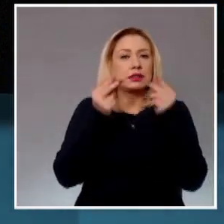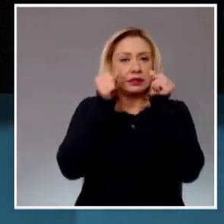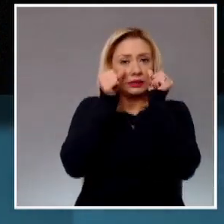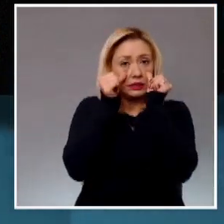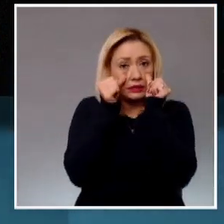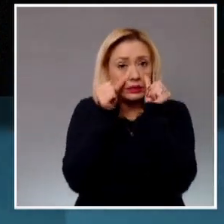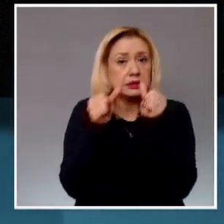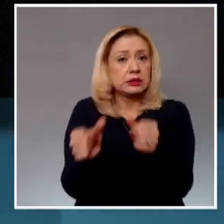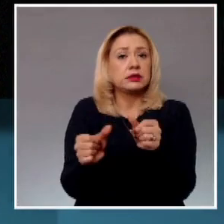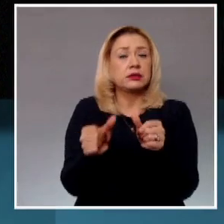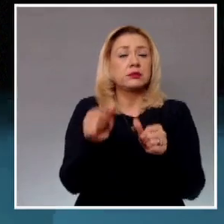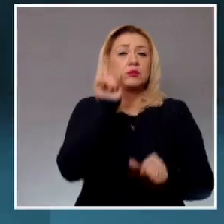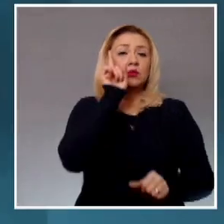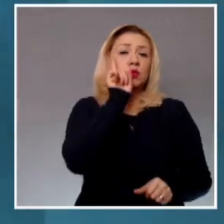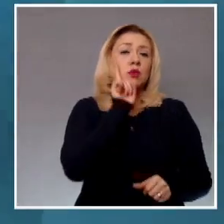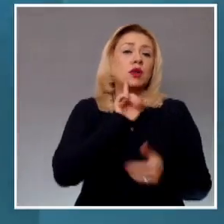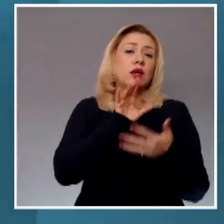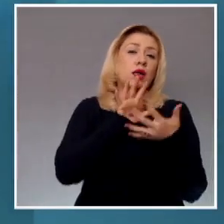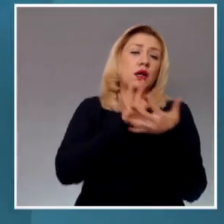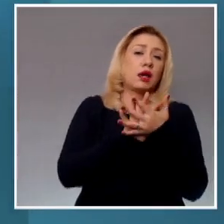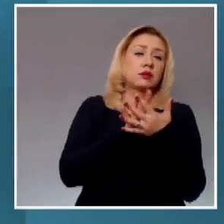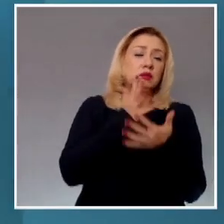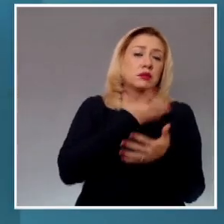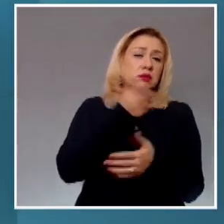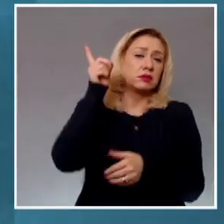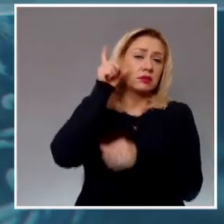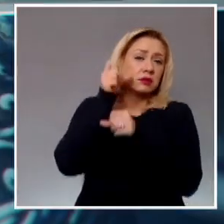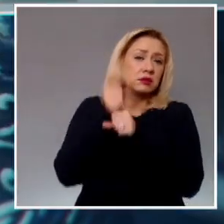mujeres privadas de la libertad